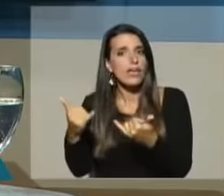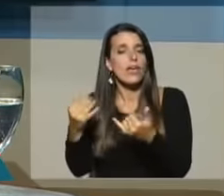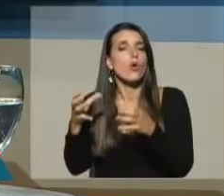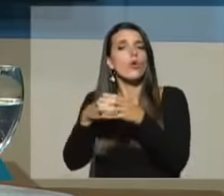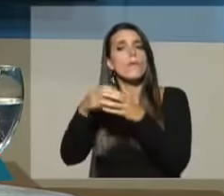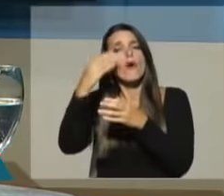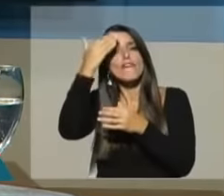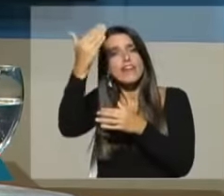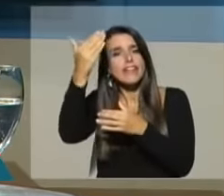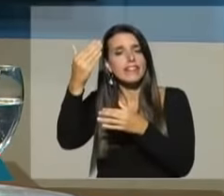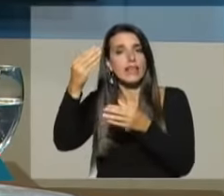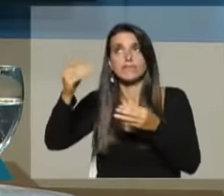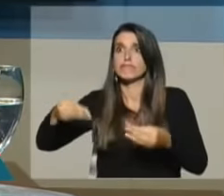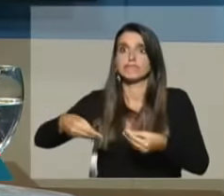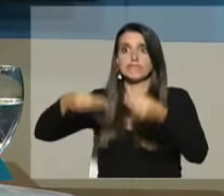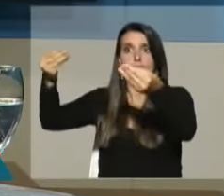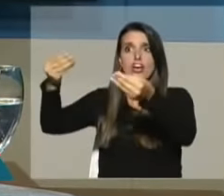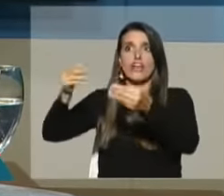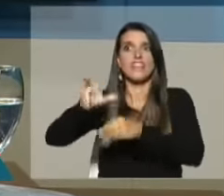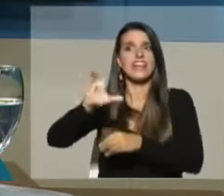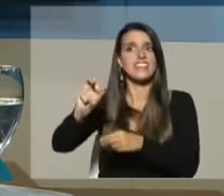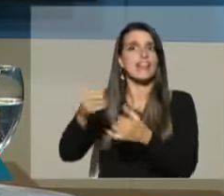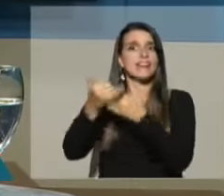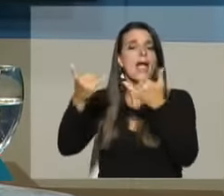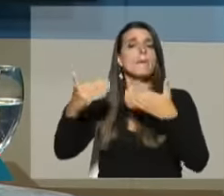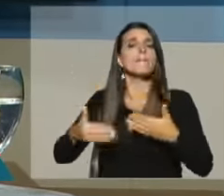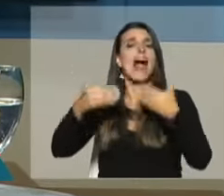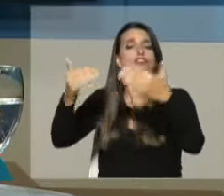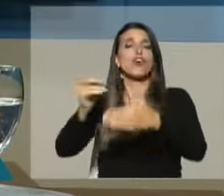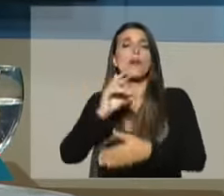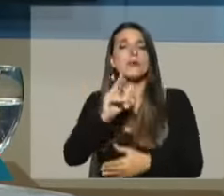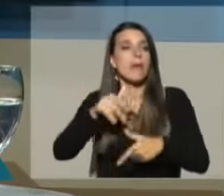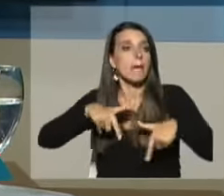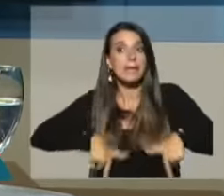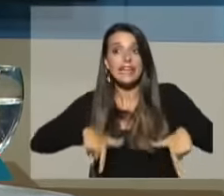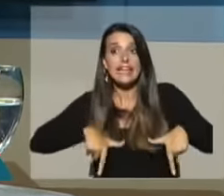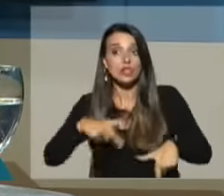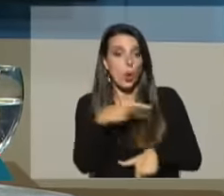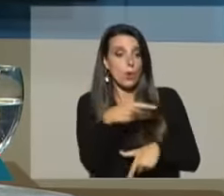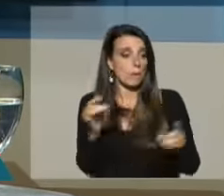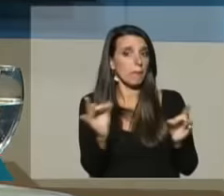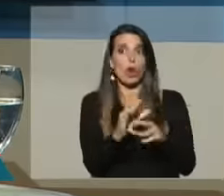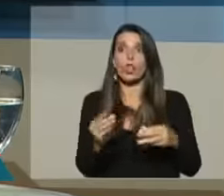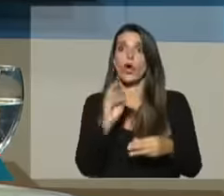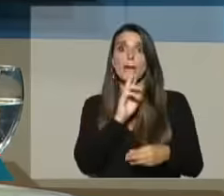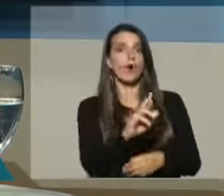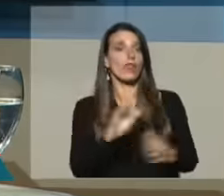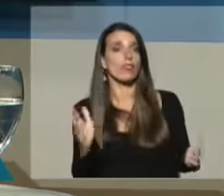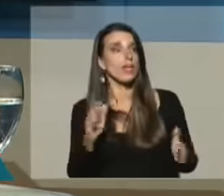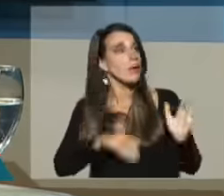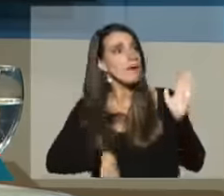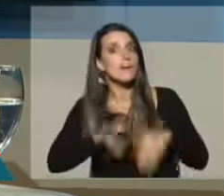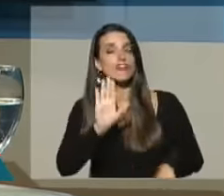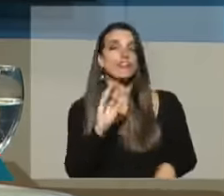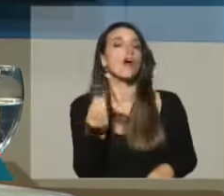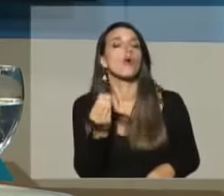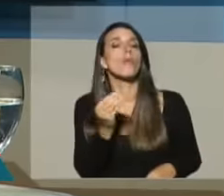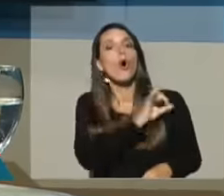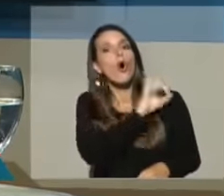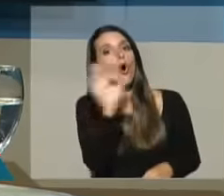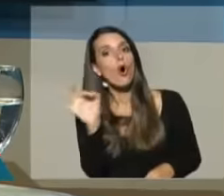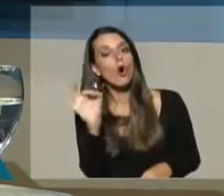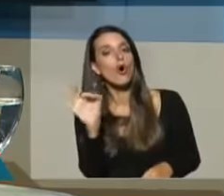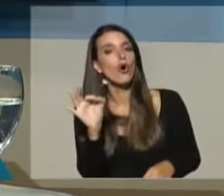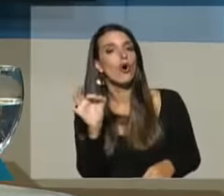que el Frente Amplio elevó y que dio 30 días de plazo para contestar. El ministro se la contesta en una semana. Y la mayoría de ellas han o están